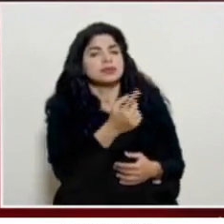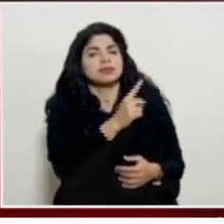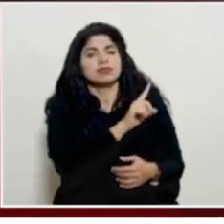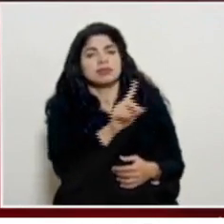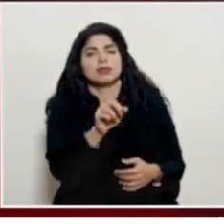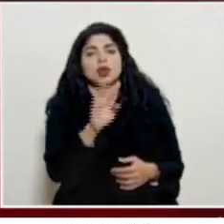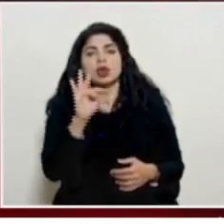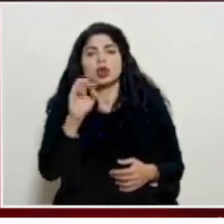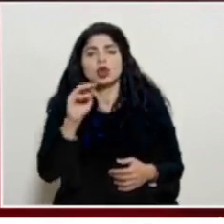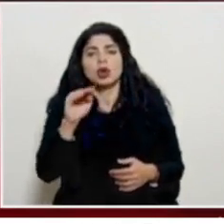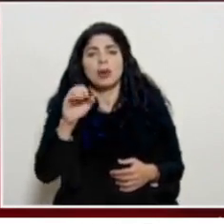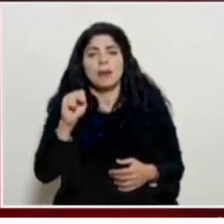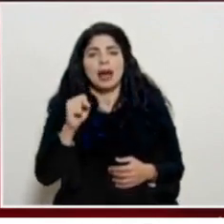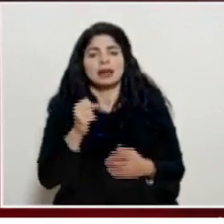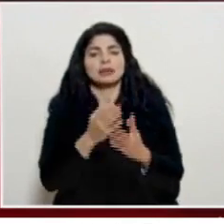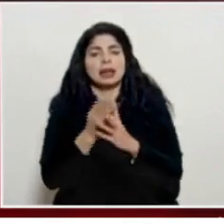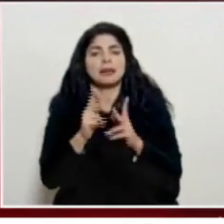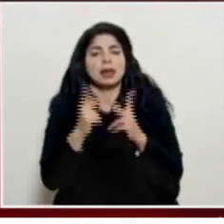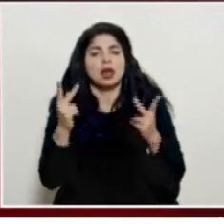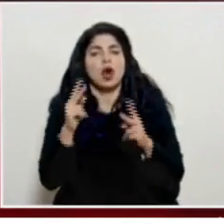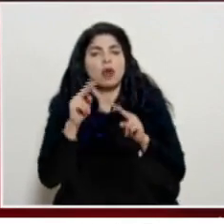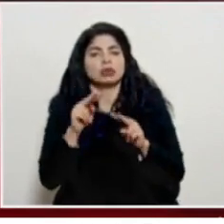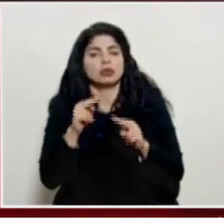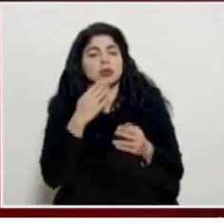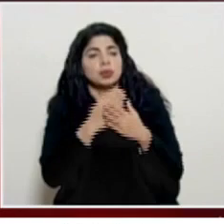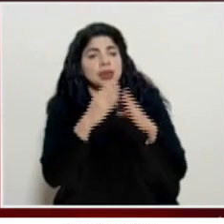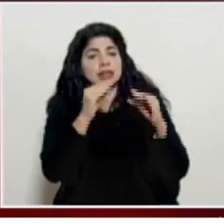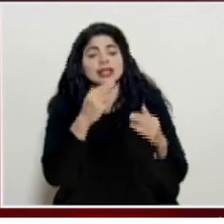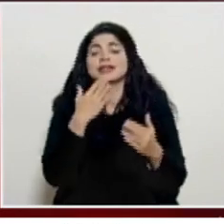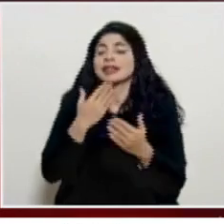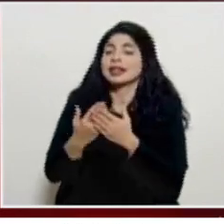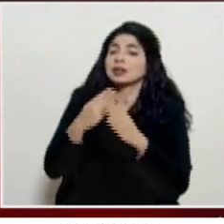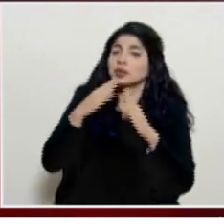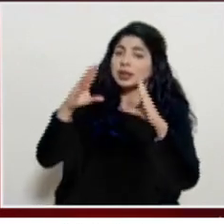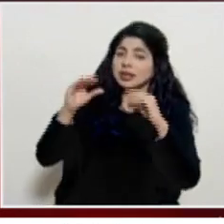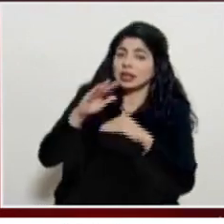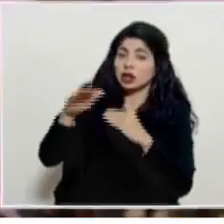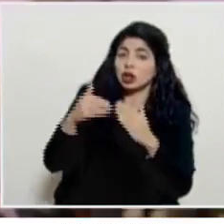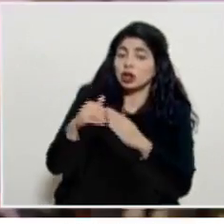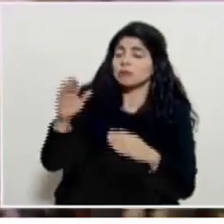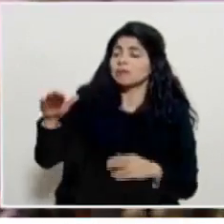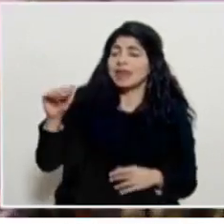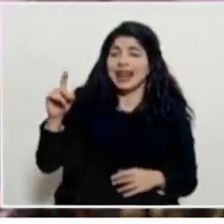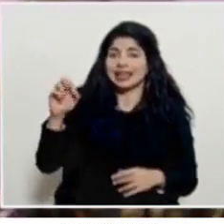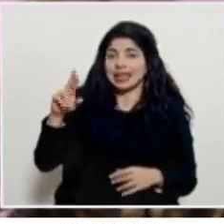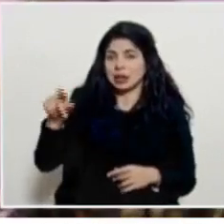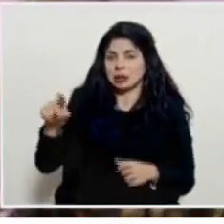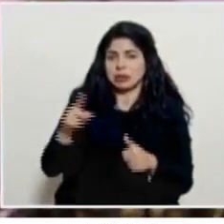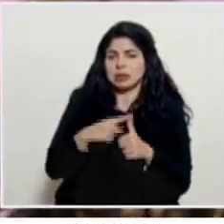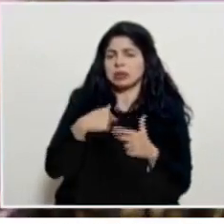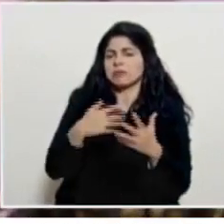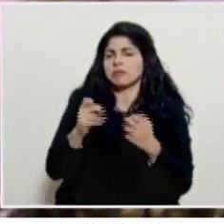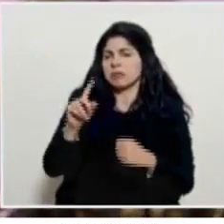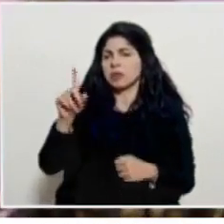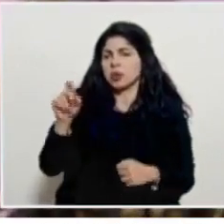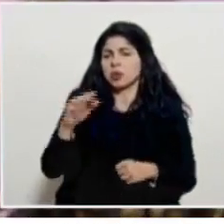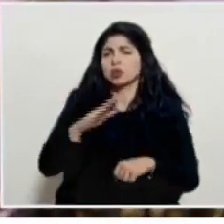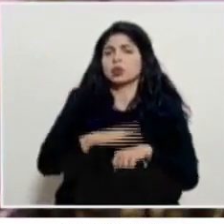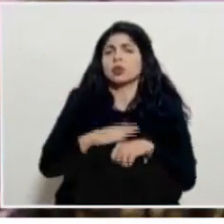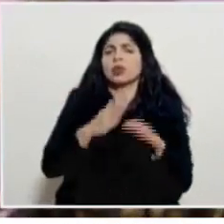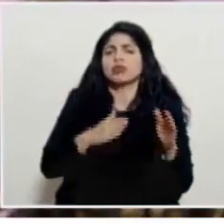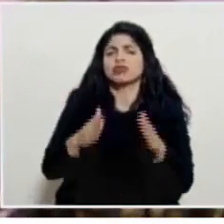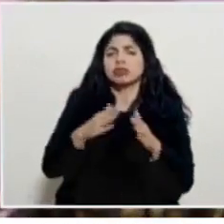Tomás del Medio El Observador Muy buenas tardes Tomás Gracias Buenas tardes a todos Don Alexander comienzo por usted quería consultarle sobre la